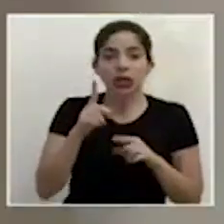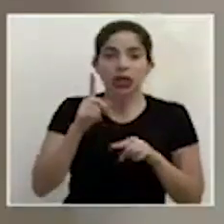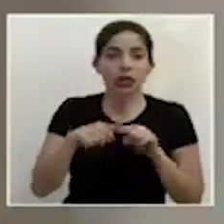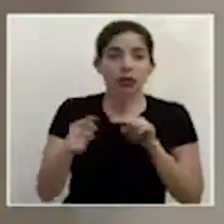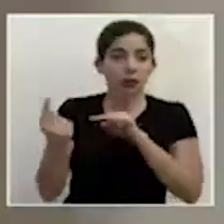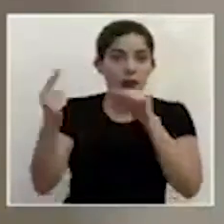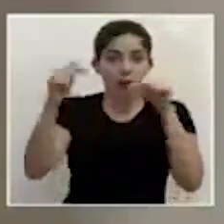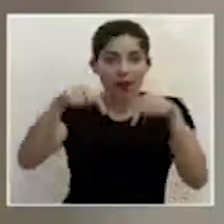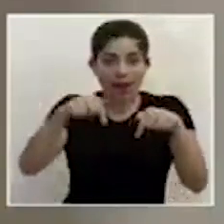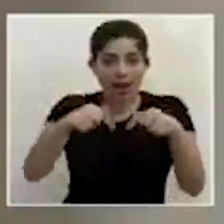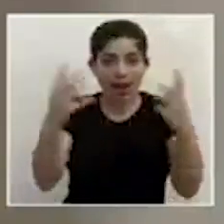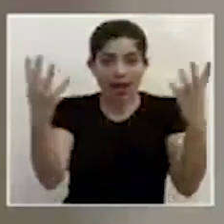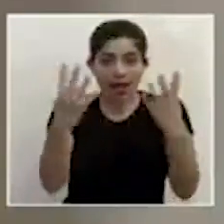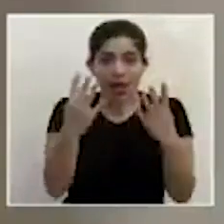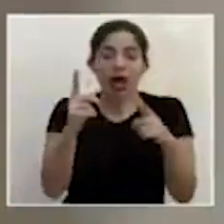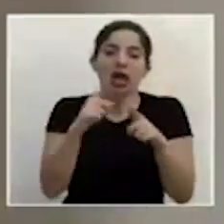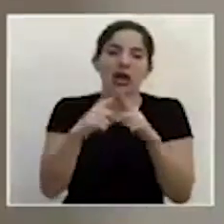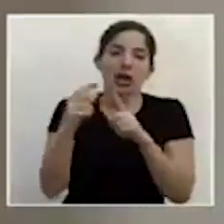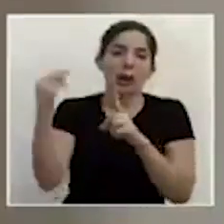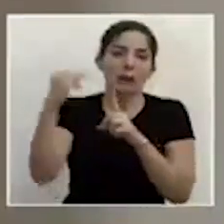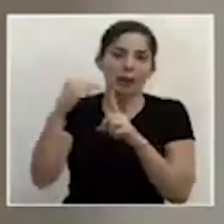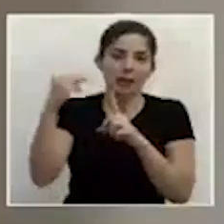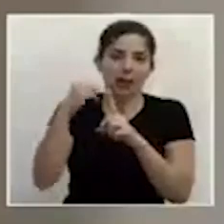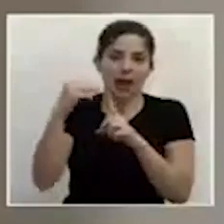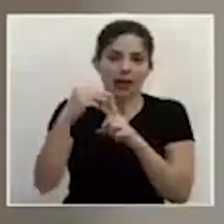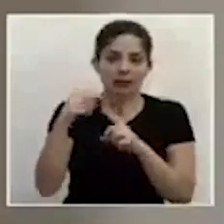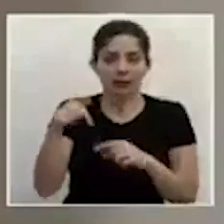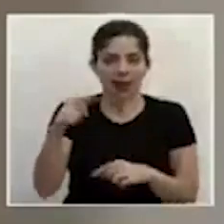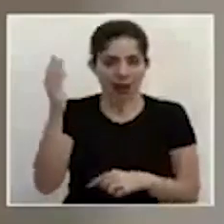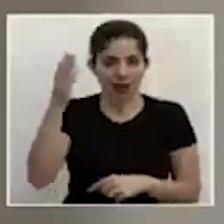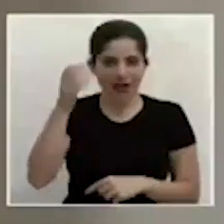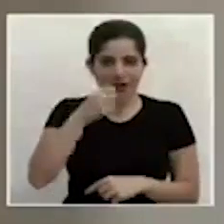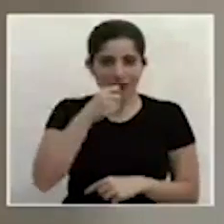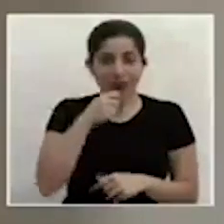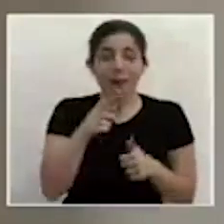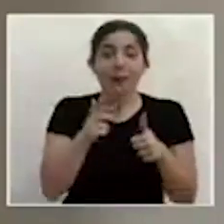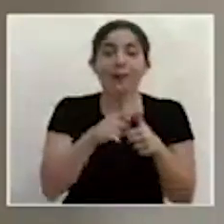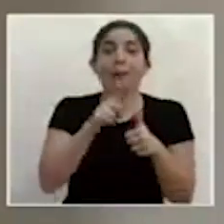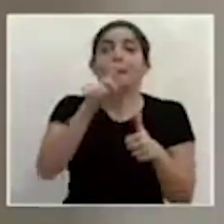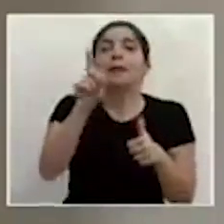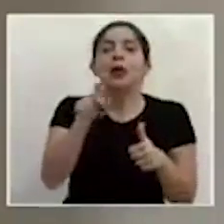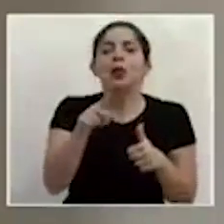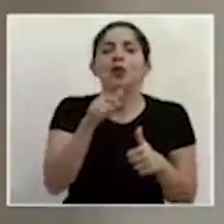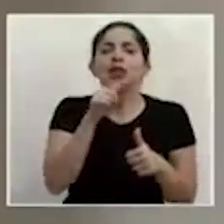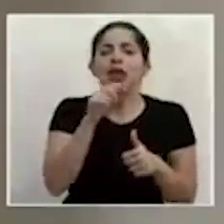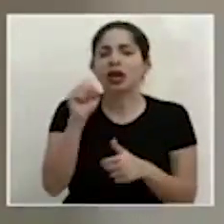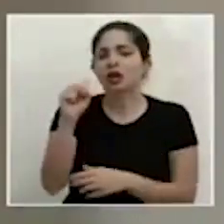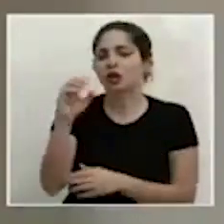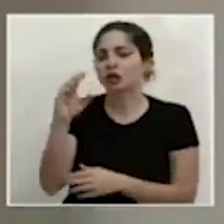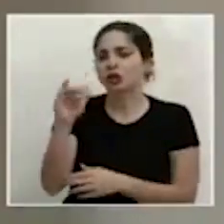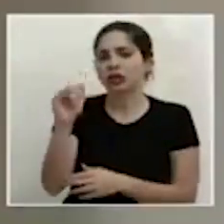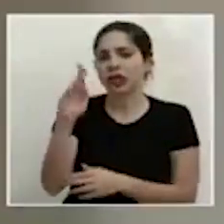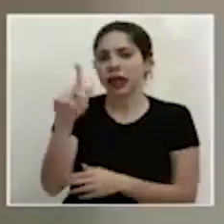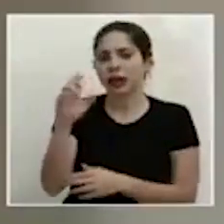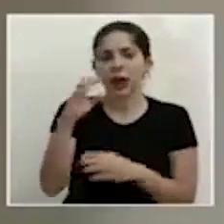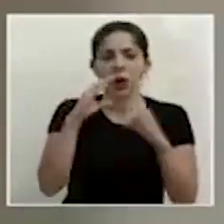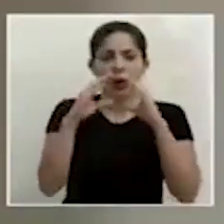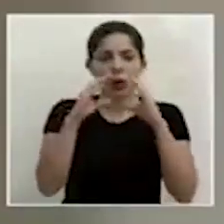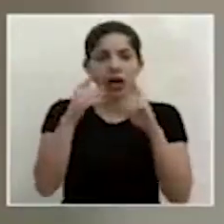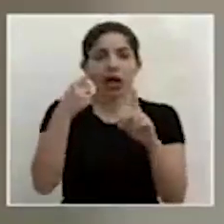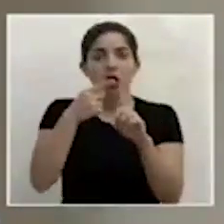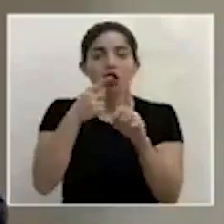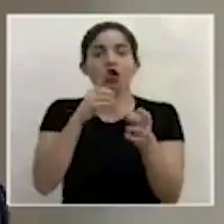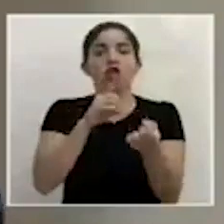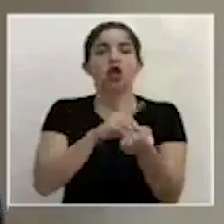para participar presencialmente en la conferencia de prensa la primera consulta la realiza sociable comunicaciones para el doctor